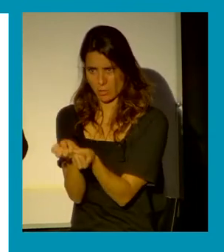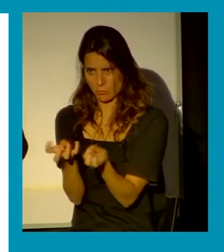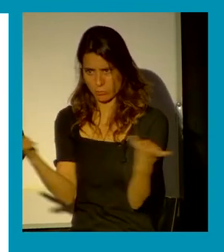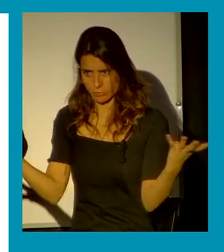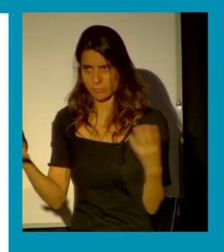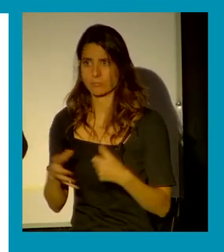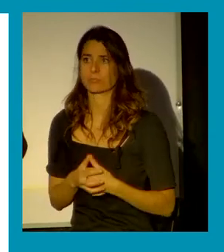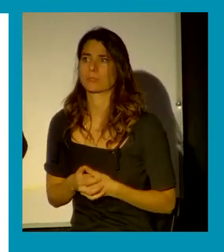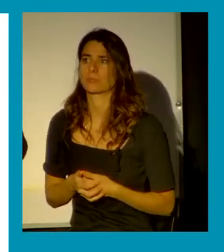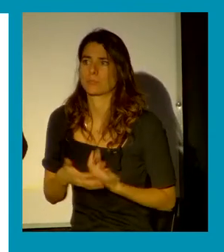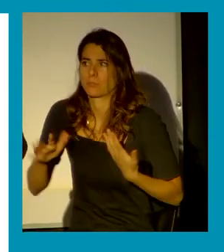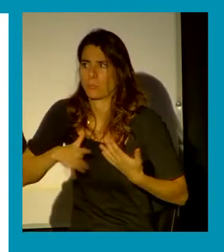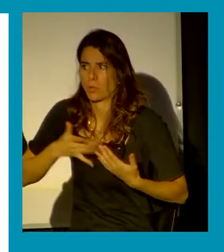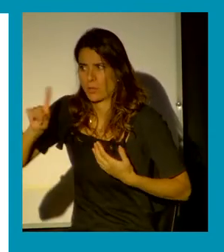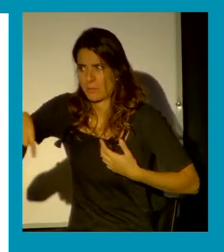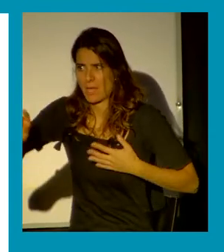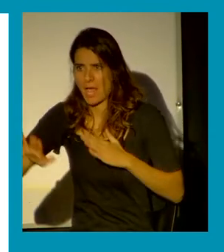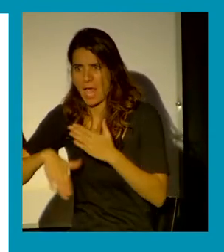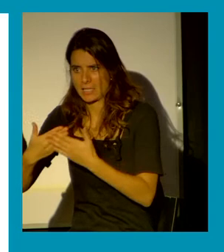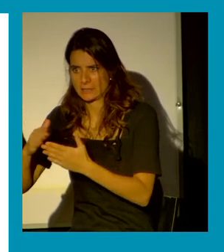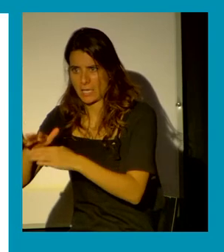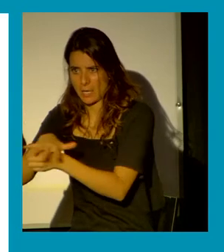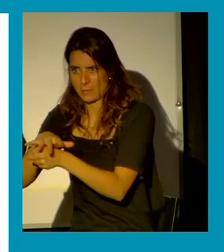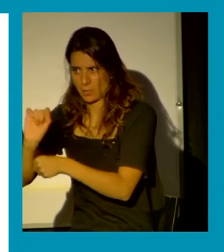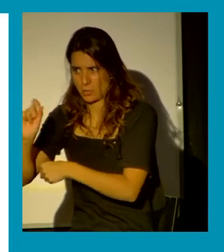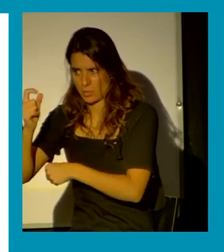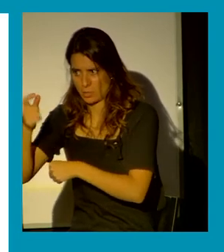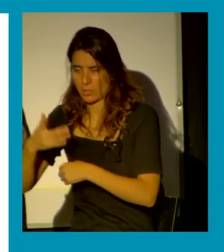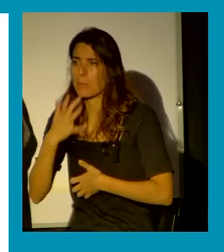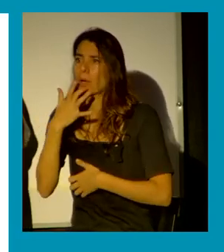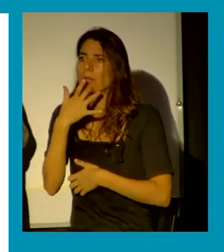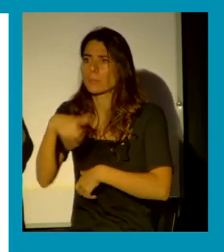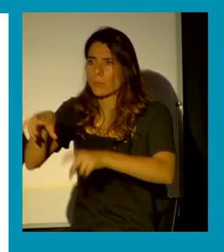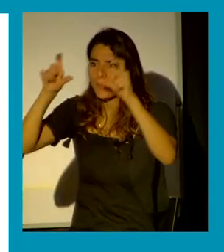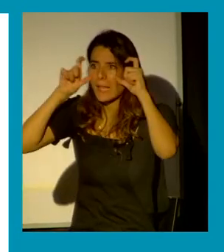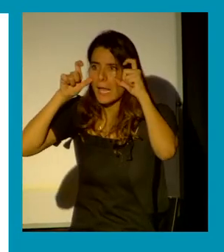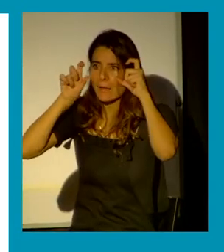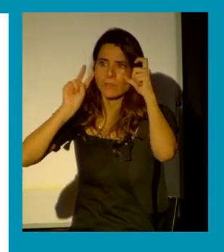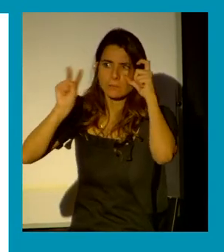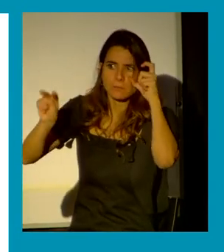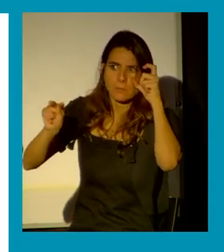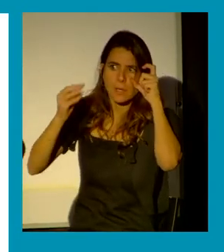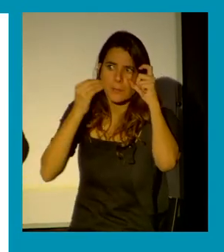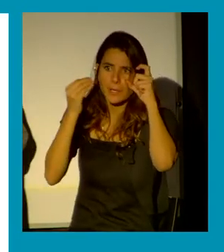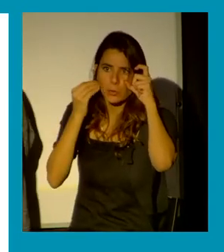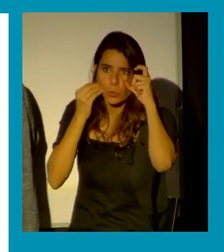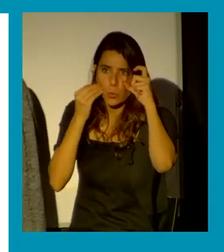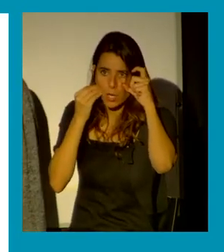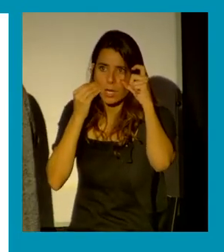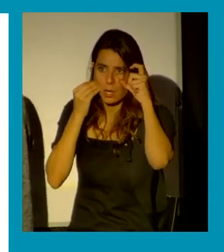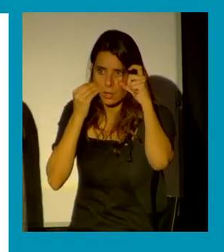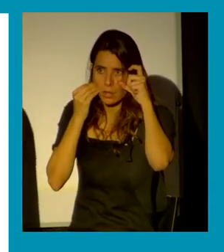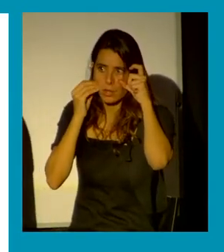lo era o no cuando se estaban utilizando gafas de realidad virtual y la sensación de la persona. Y vuelvo a decir, quizás estamos también